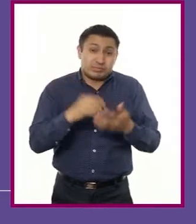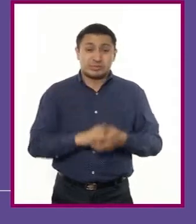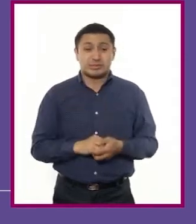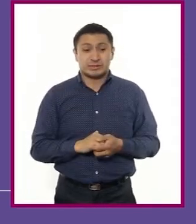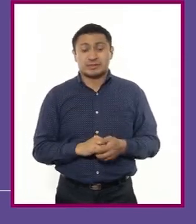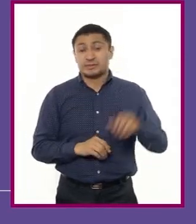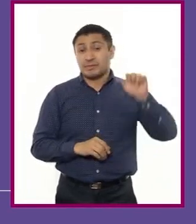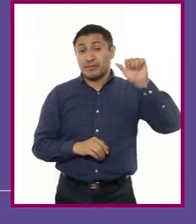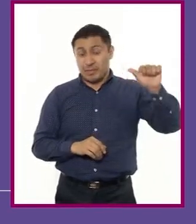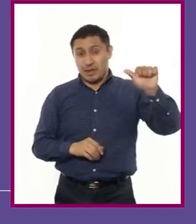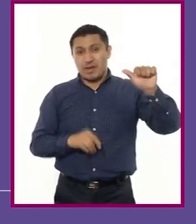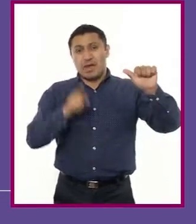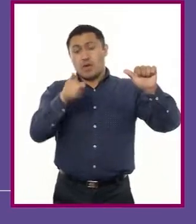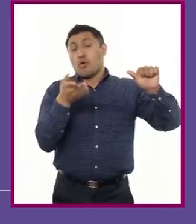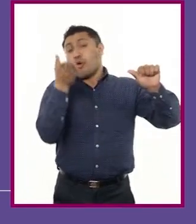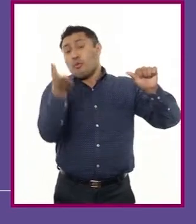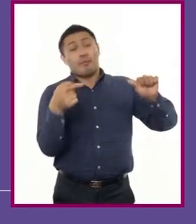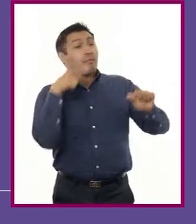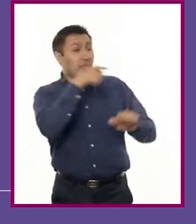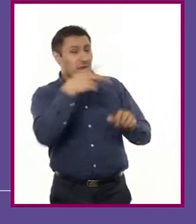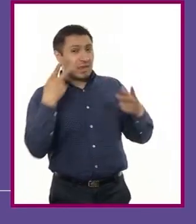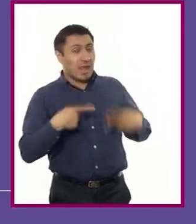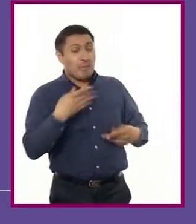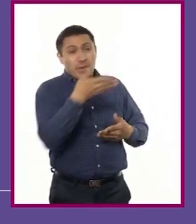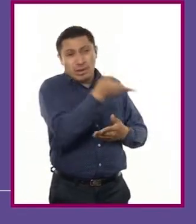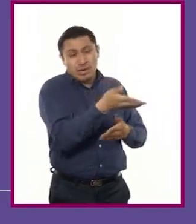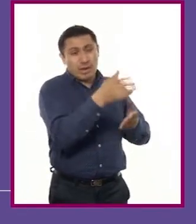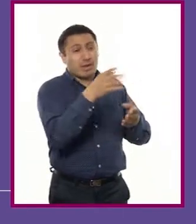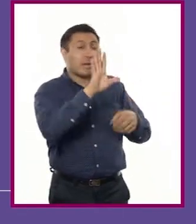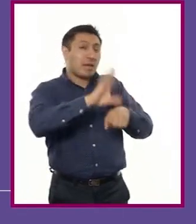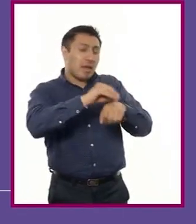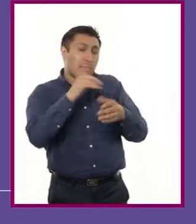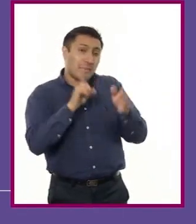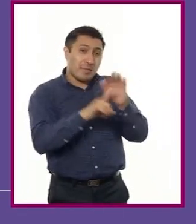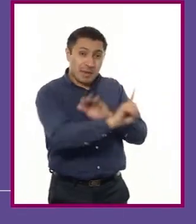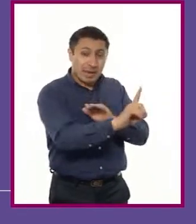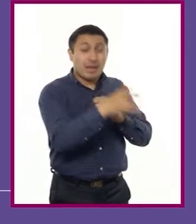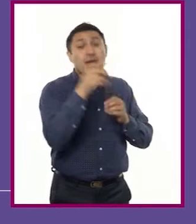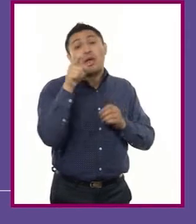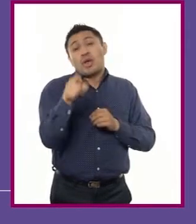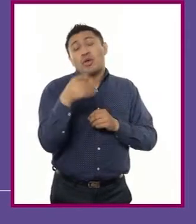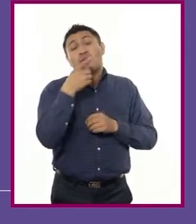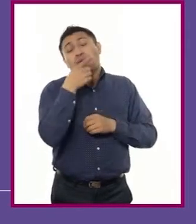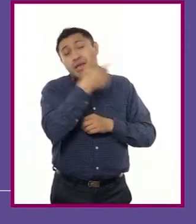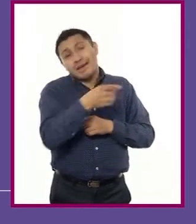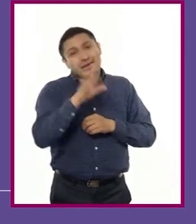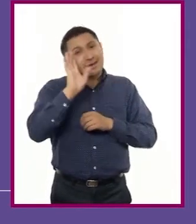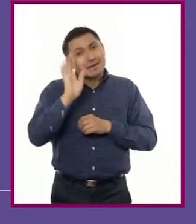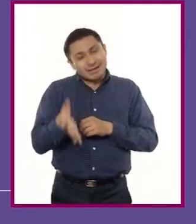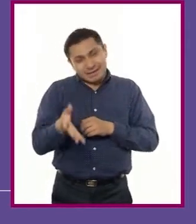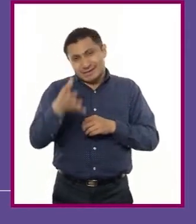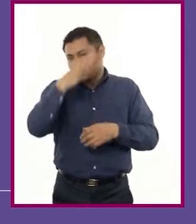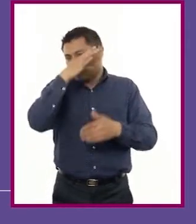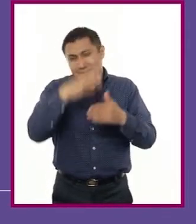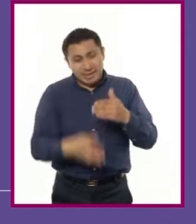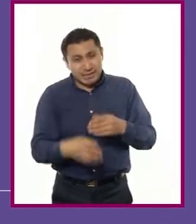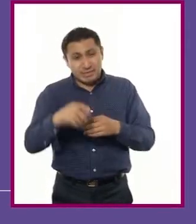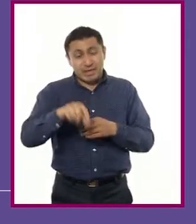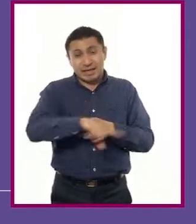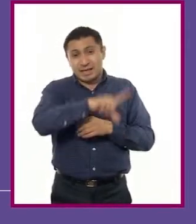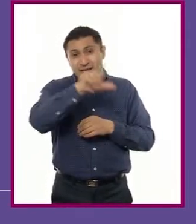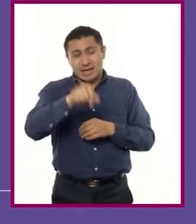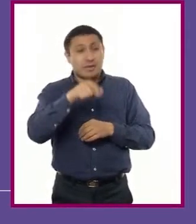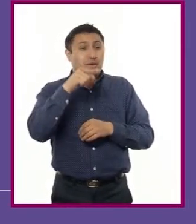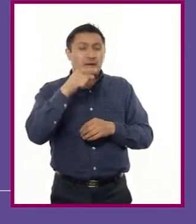A. Solicitar al servidor público que te permita ingresar. Le dices que una vez arreglado el trámite, tendrás a bien